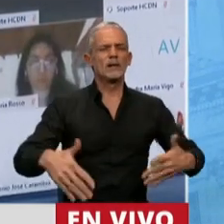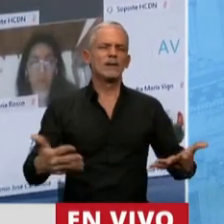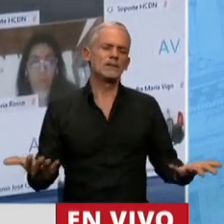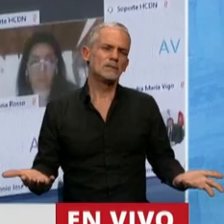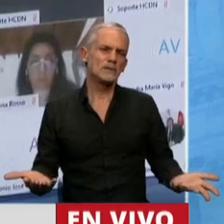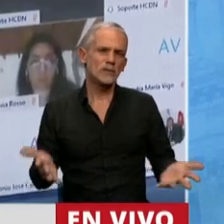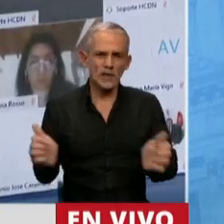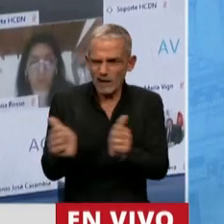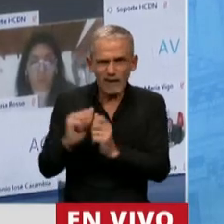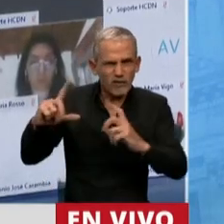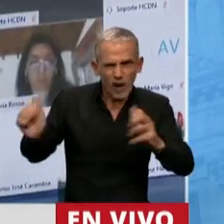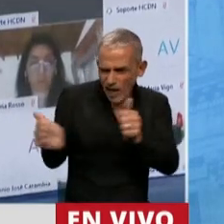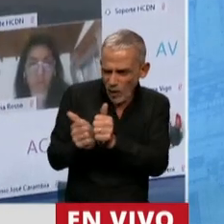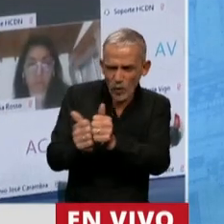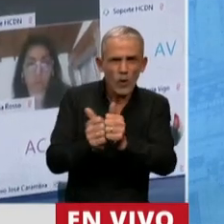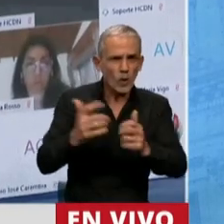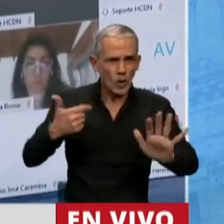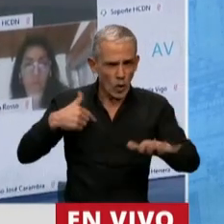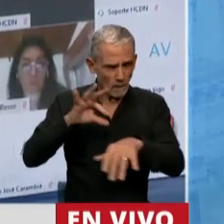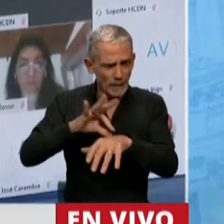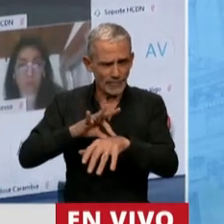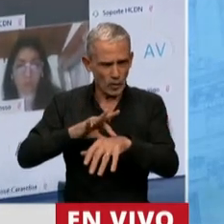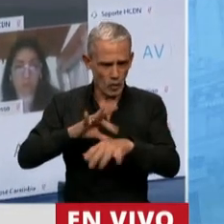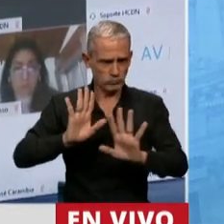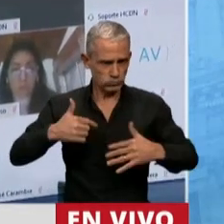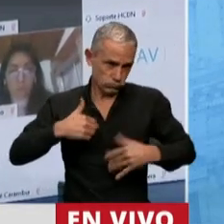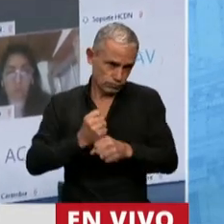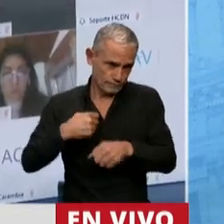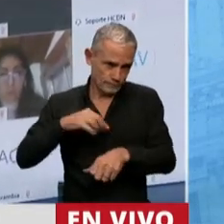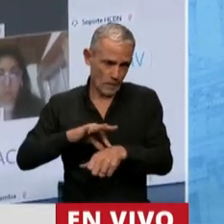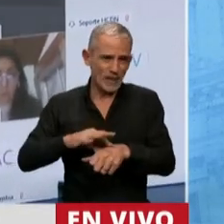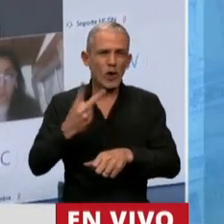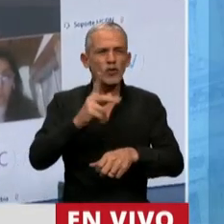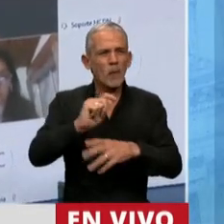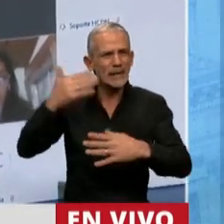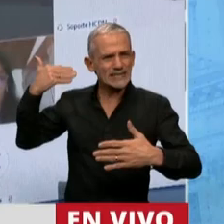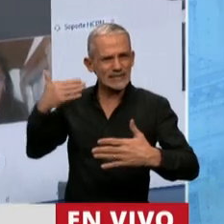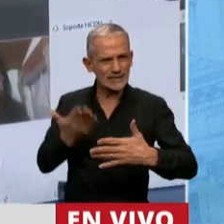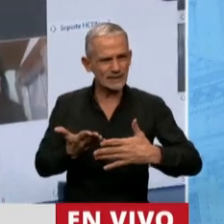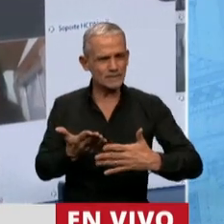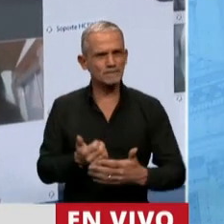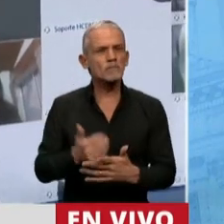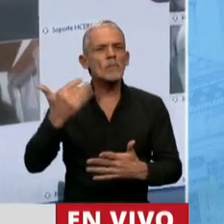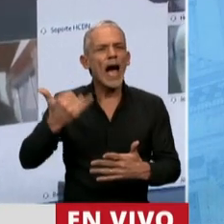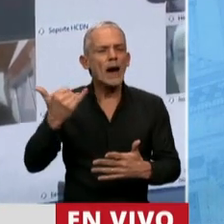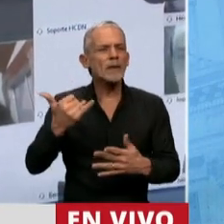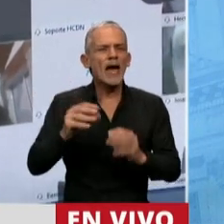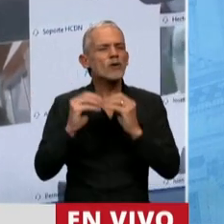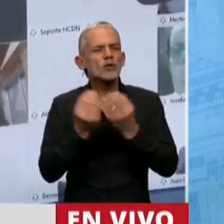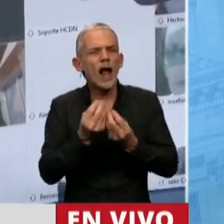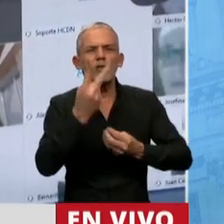solo dato, como médico que no quiero dejar de dar, hace dos meses teníamos